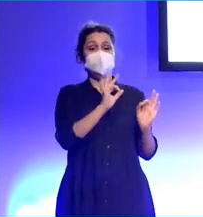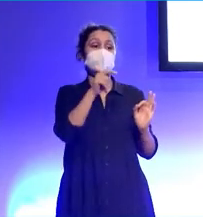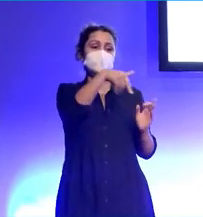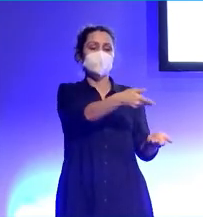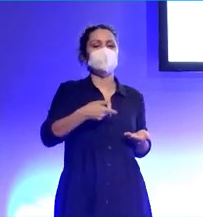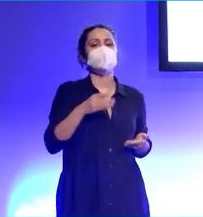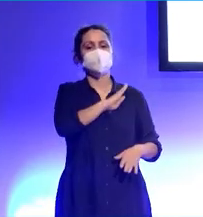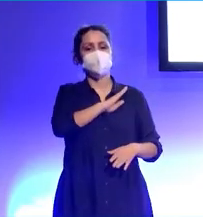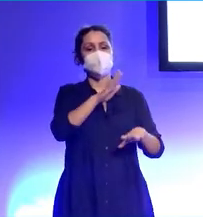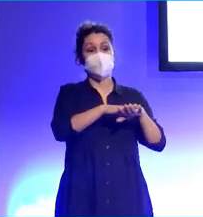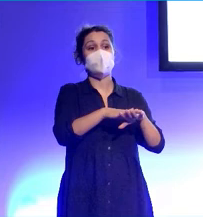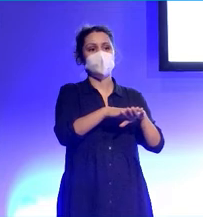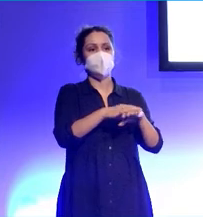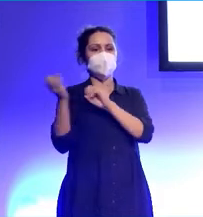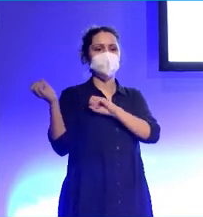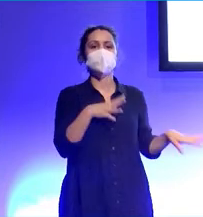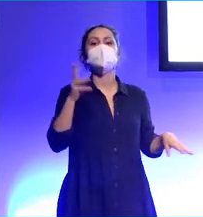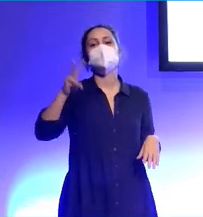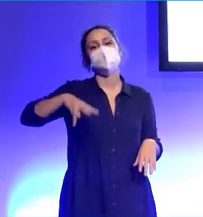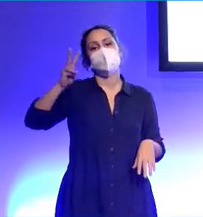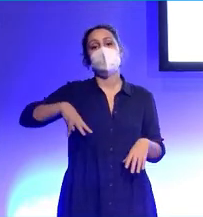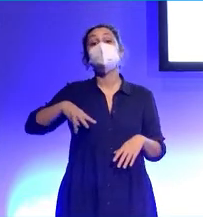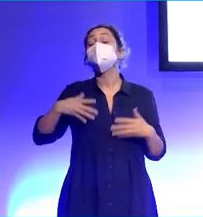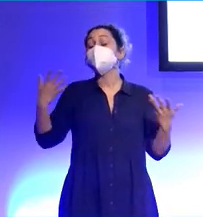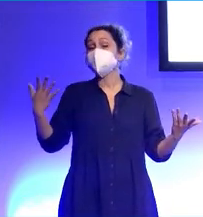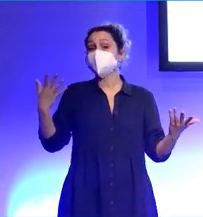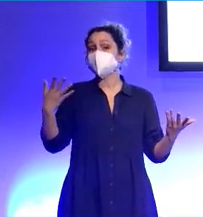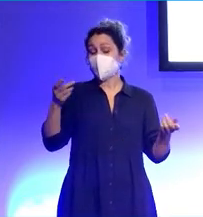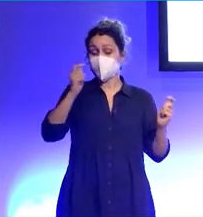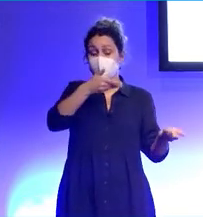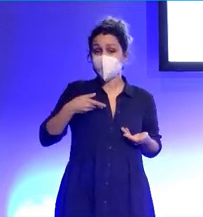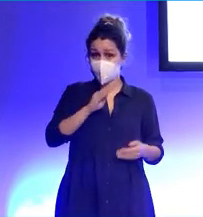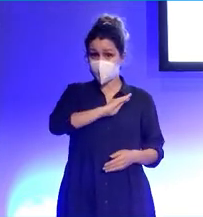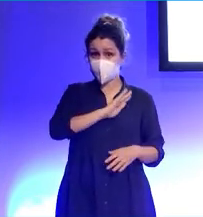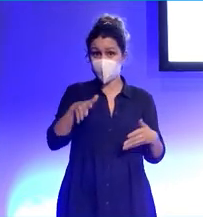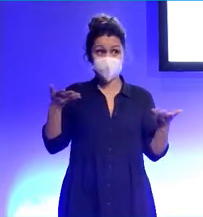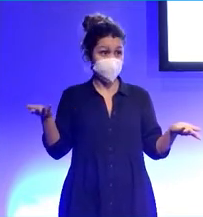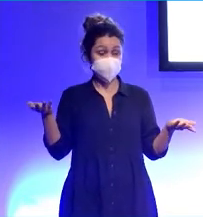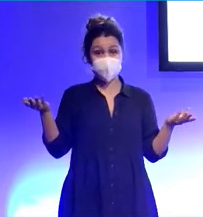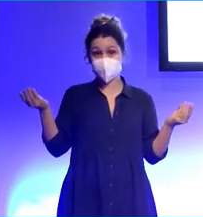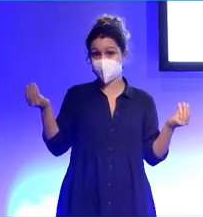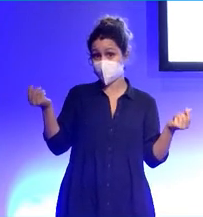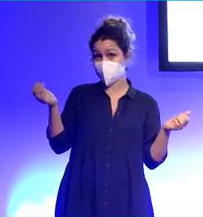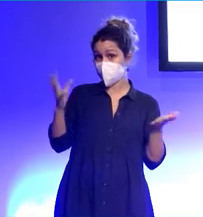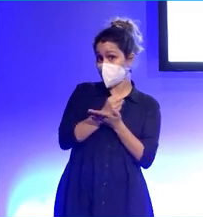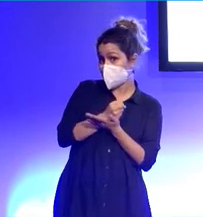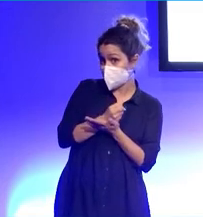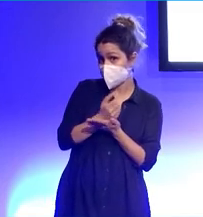muchísimo para no quedarse por el camino. Y de verdad que ayuda un montón. Y creo que es todo.